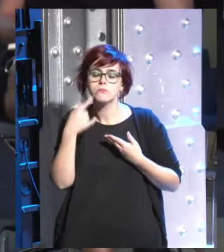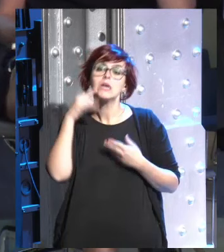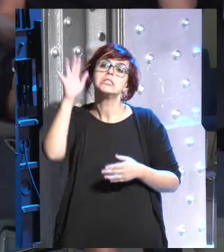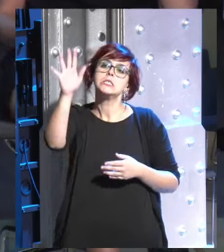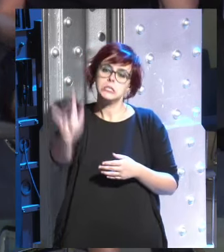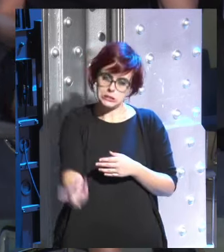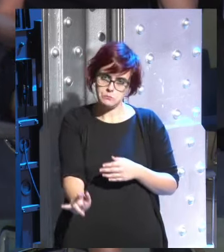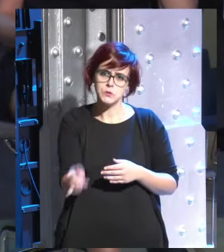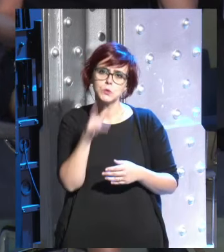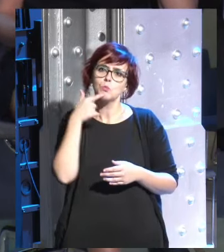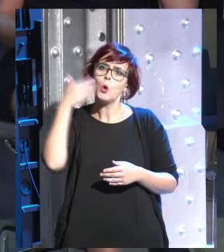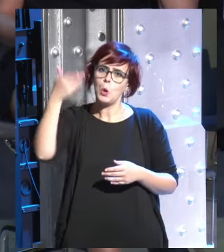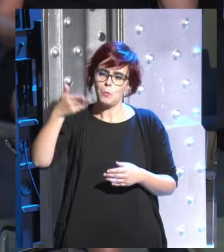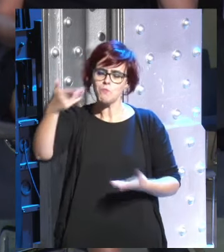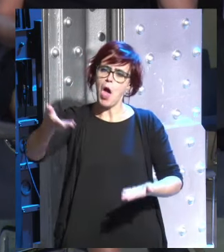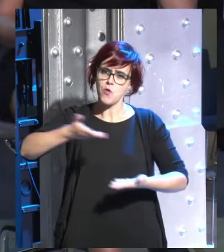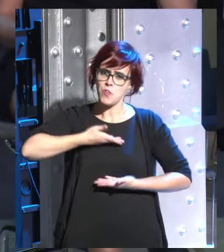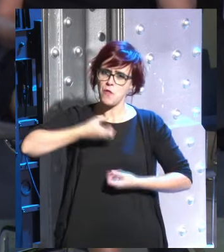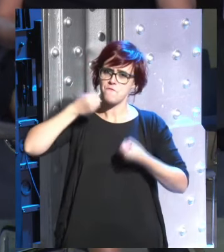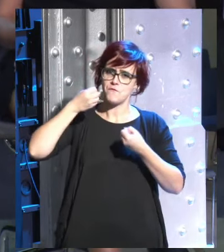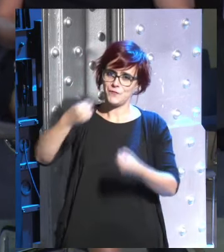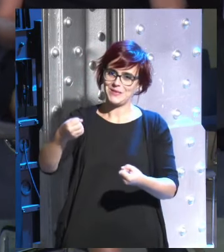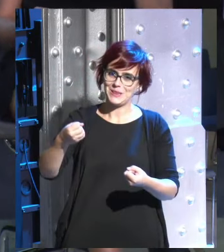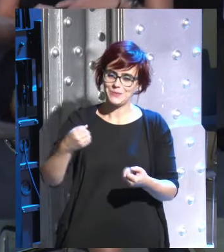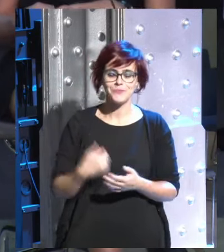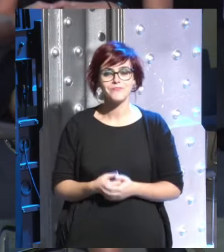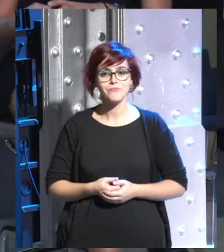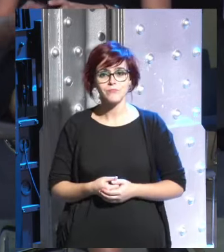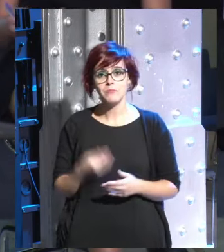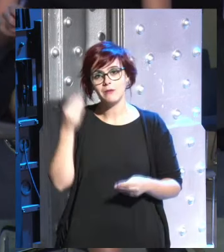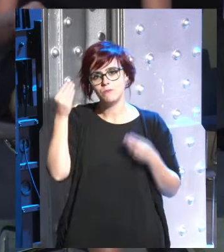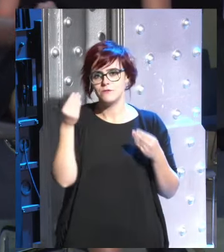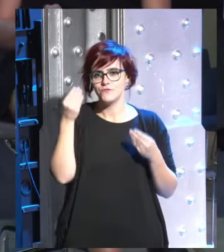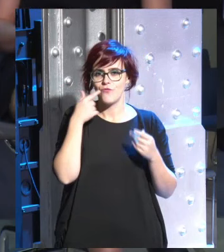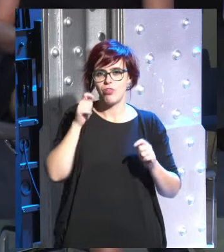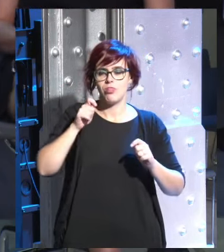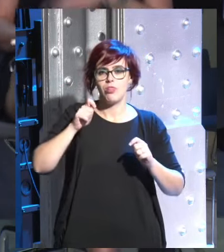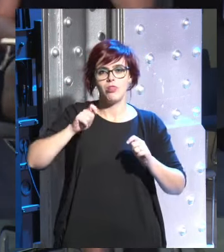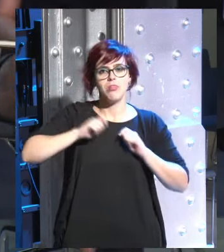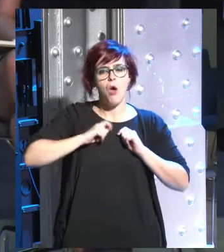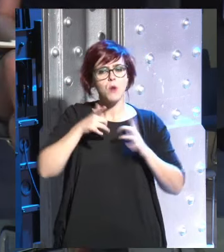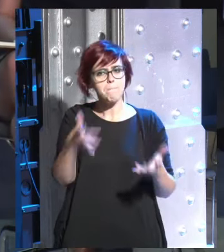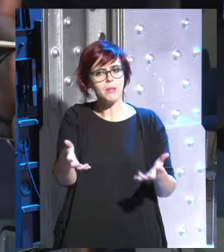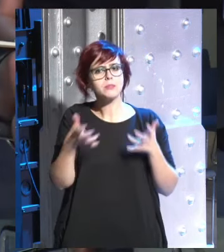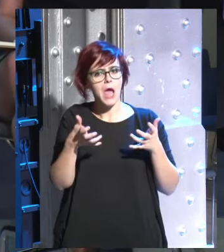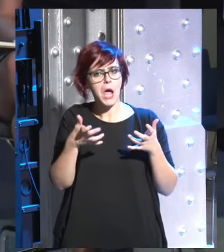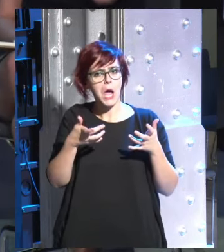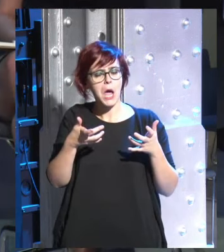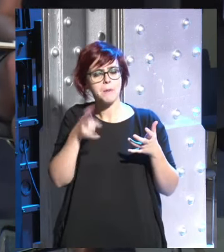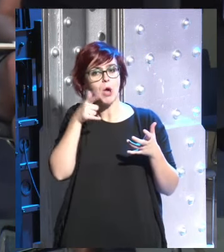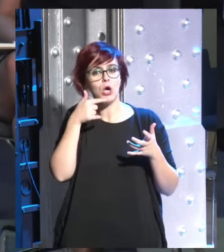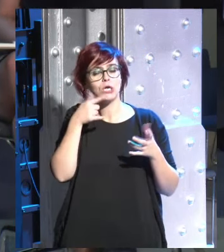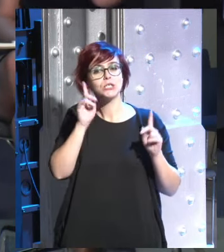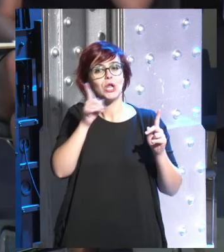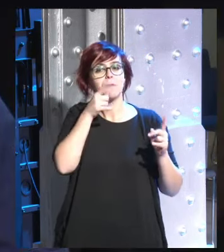puede ayudar mucho creo que la ventaja principal de estudiar historia